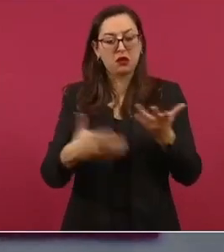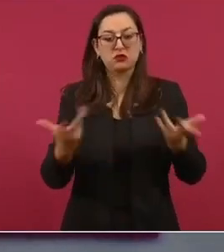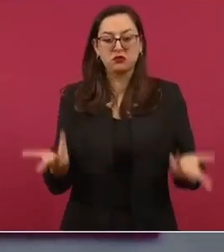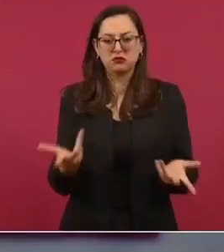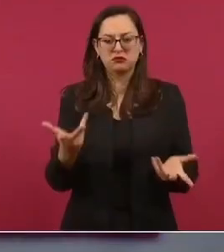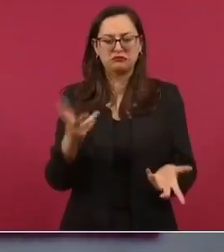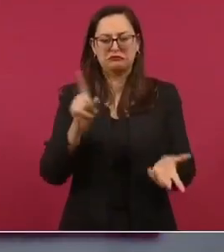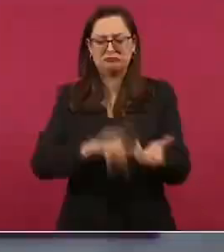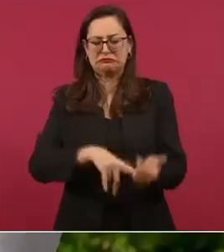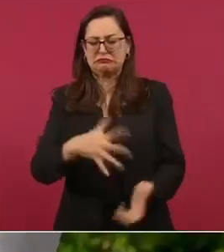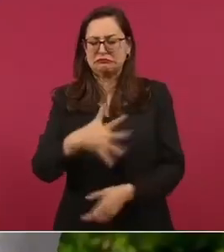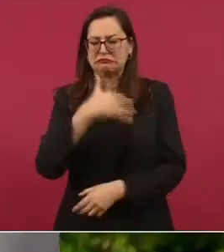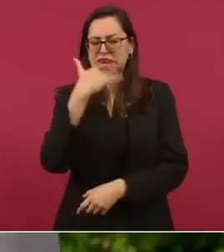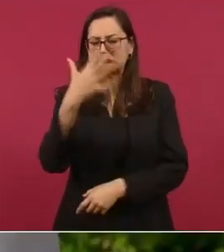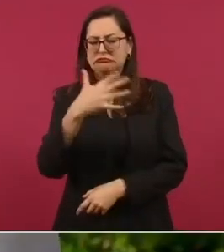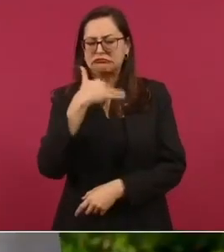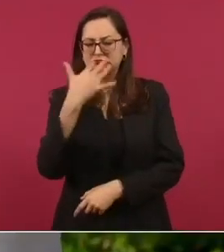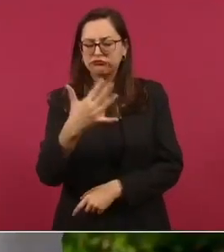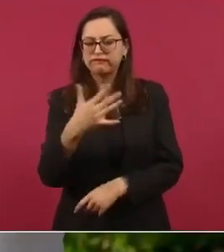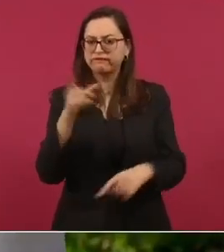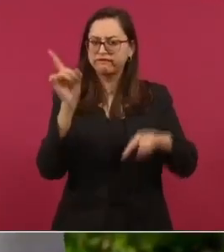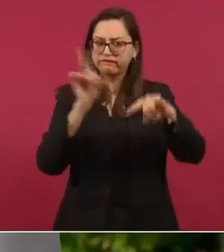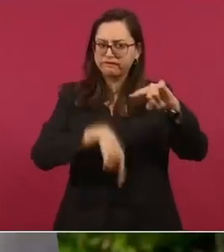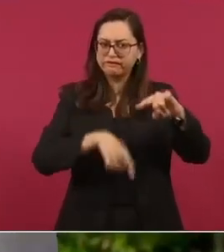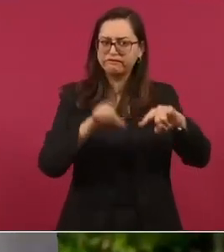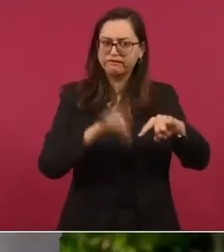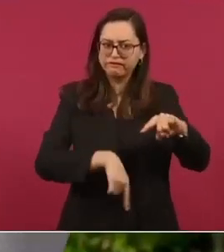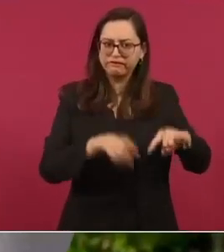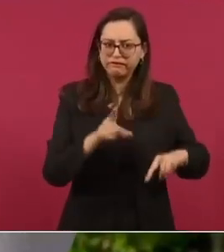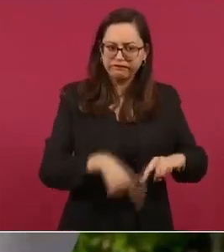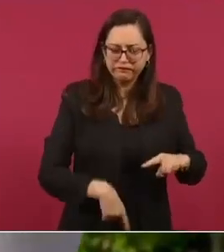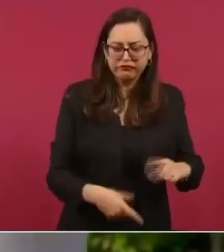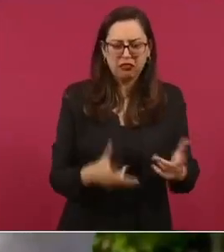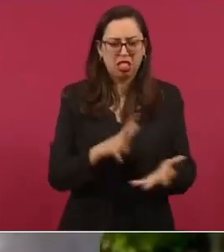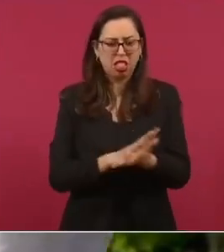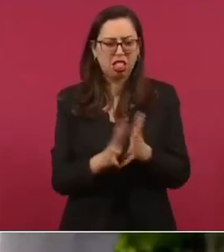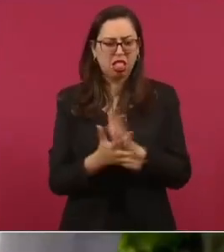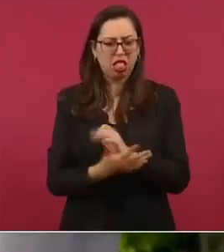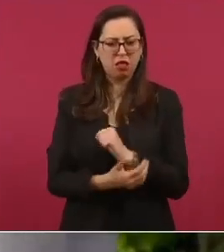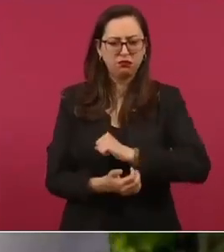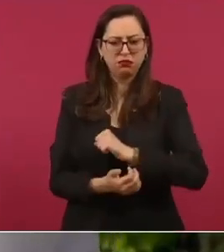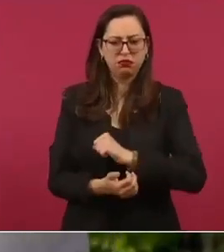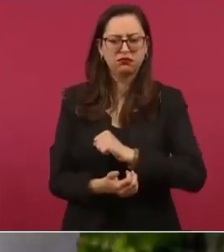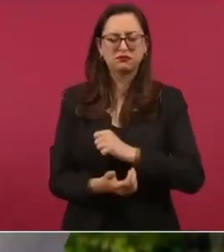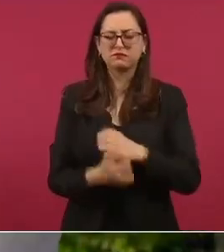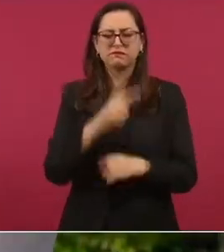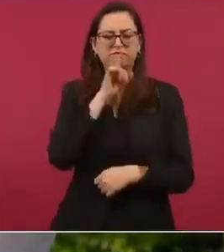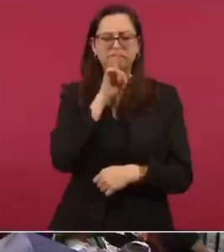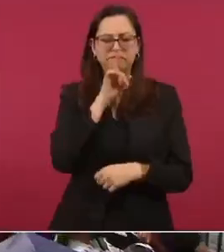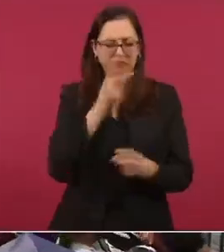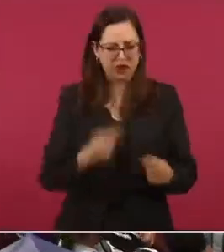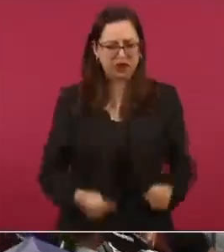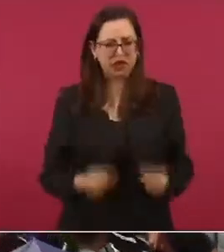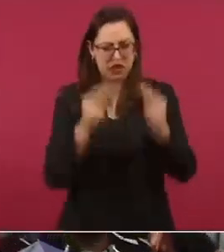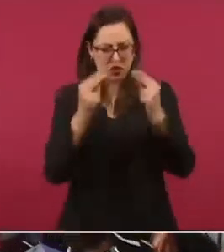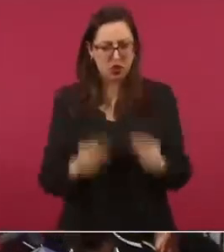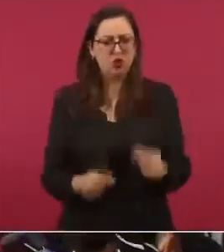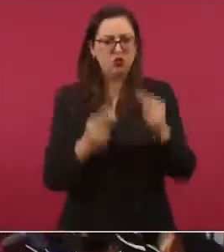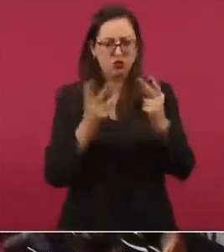corrupción e influyentismo y con opciones de negocios trabajo